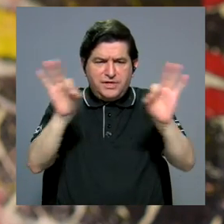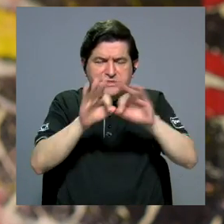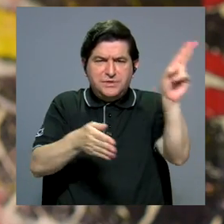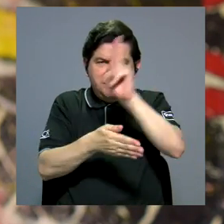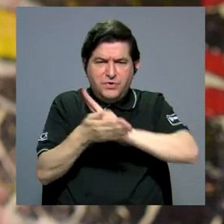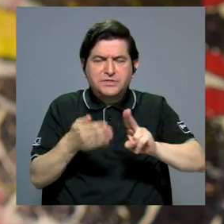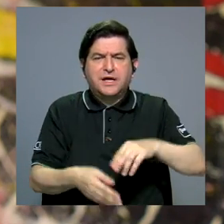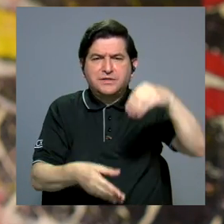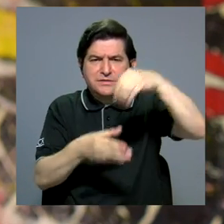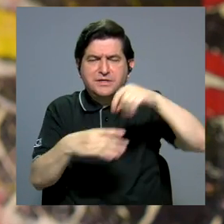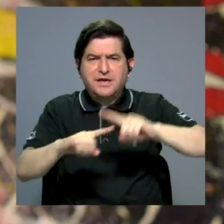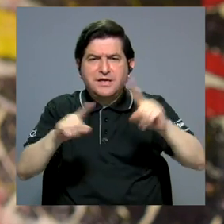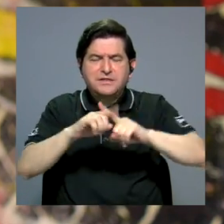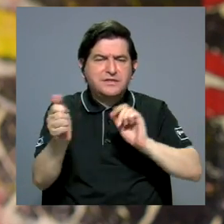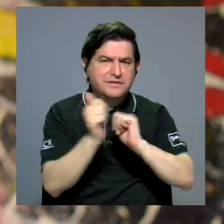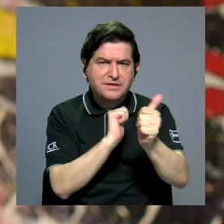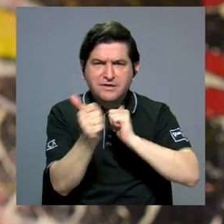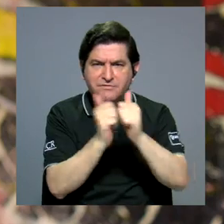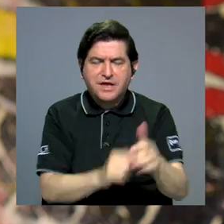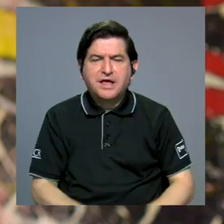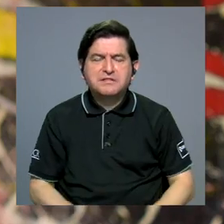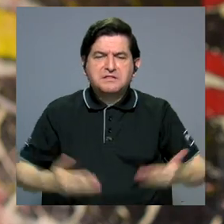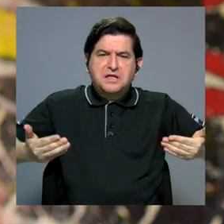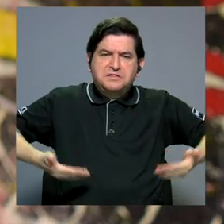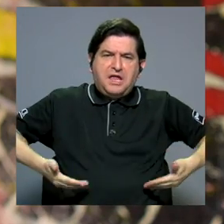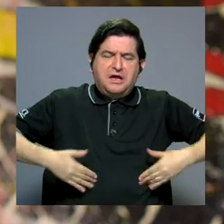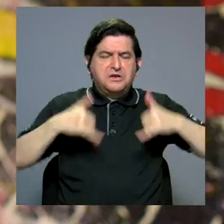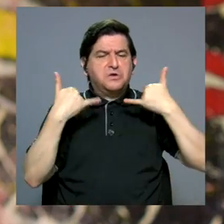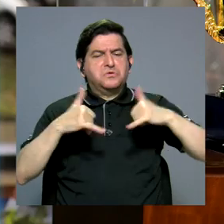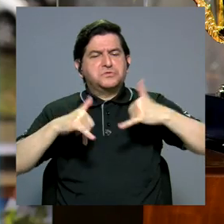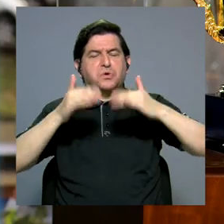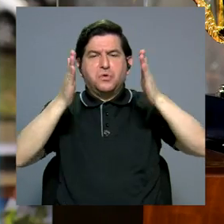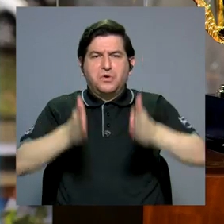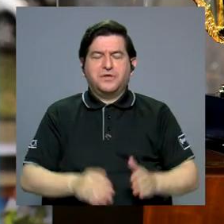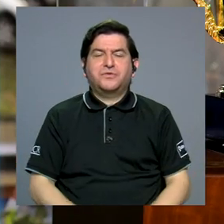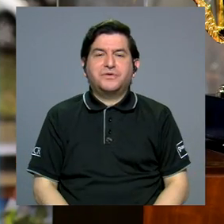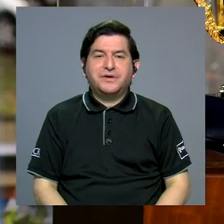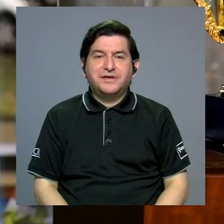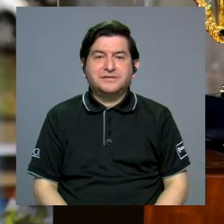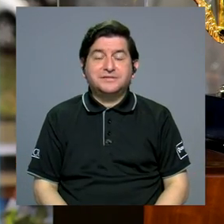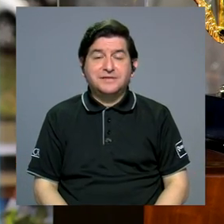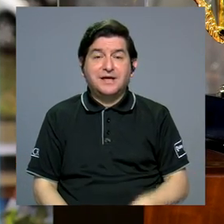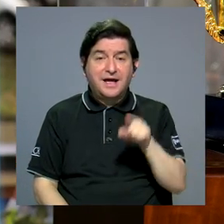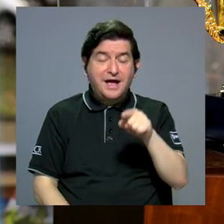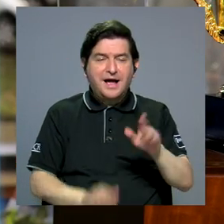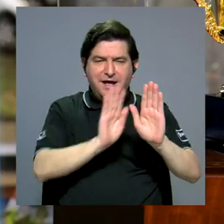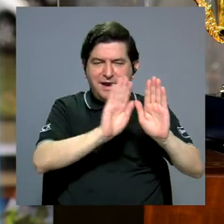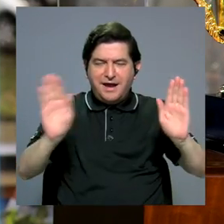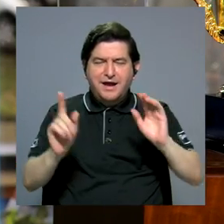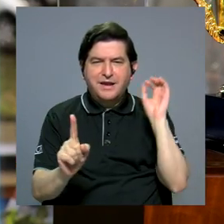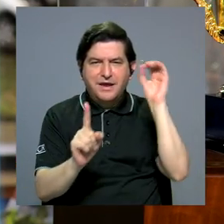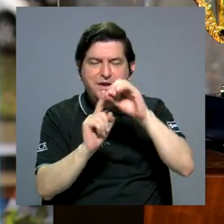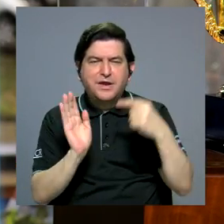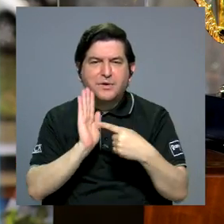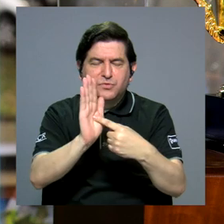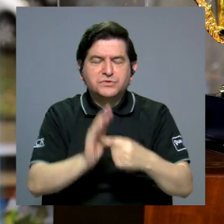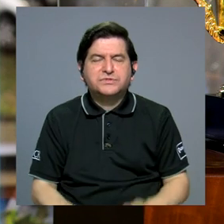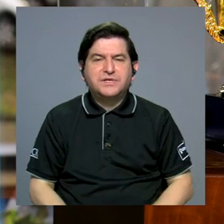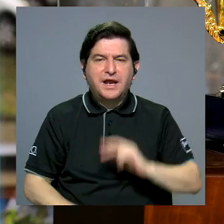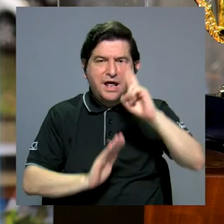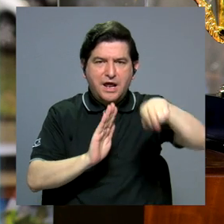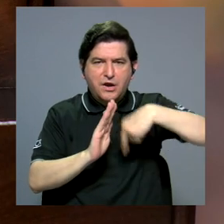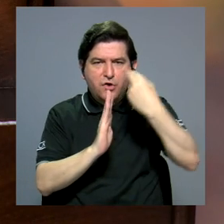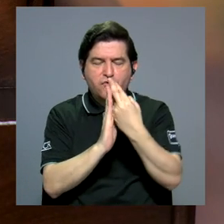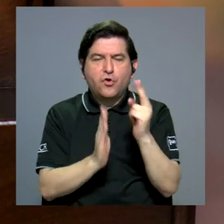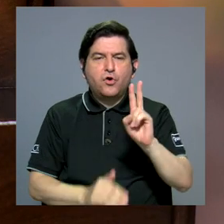aportado en los diferentes deportes, como entrenadores, como jugadores. La Galería tiene como objetivos evidenciar el rol de